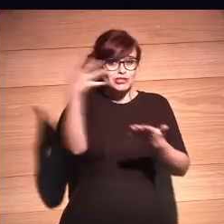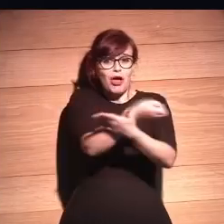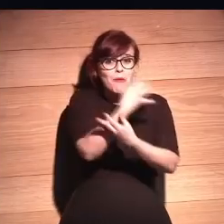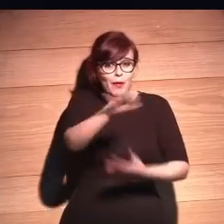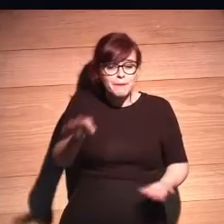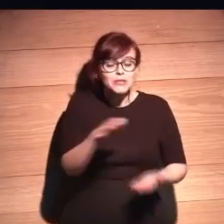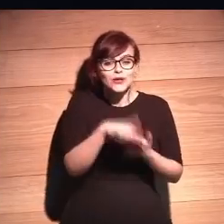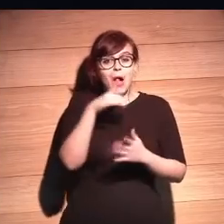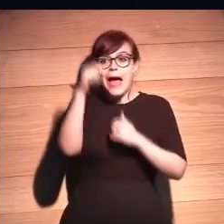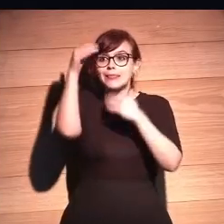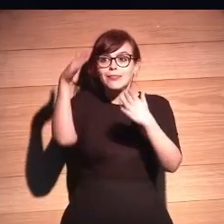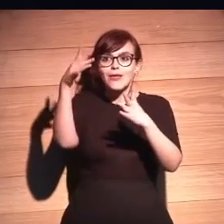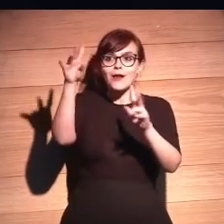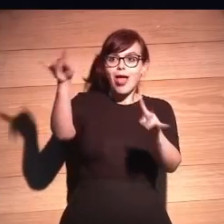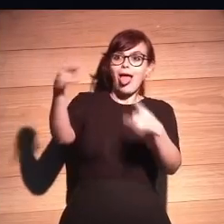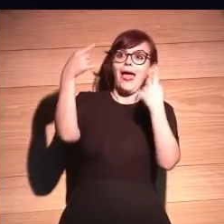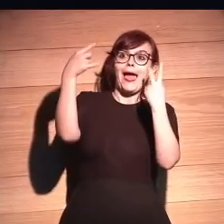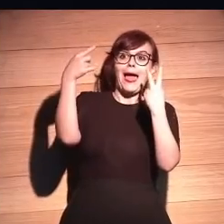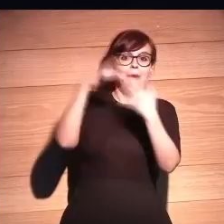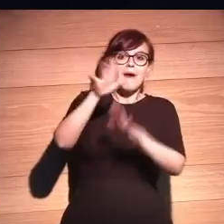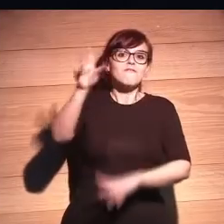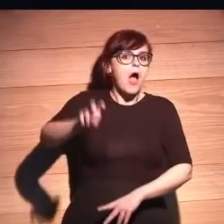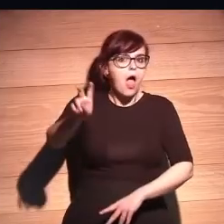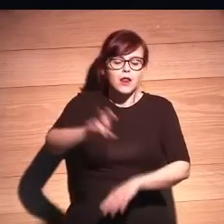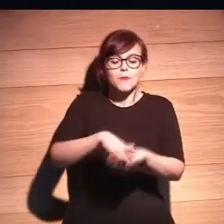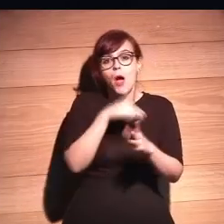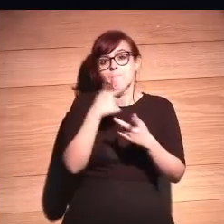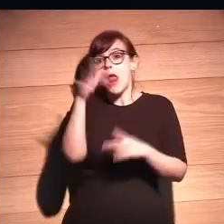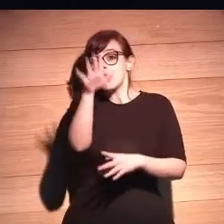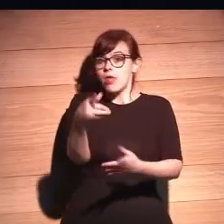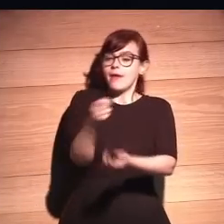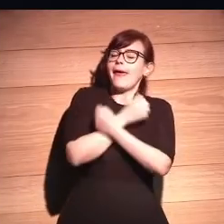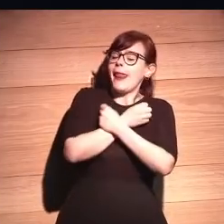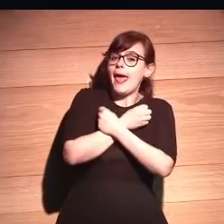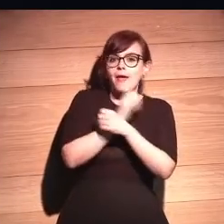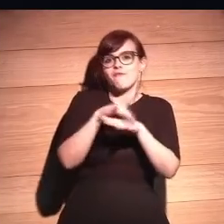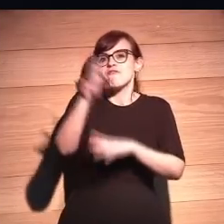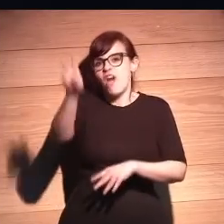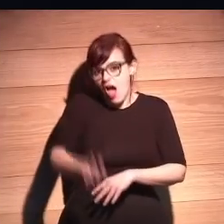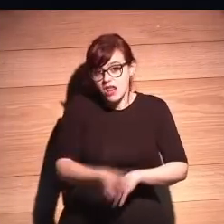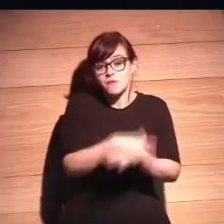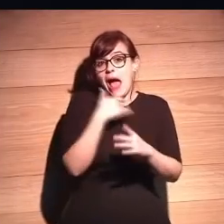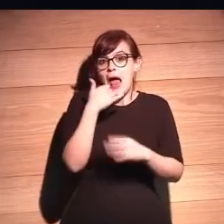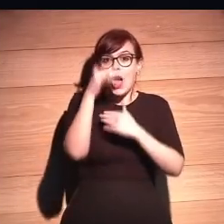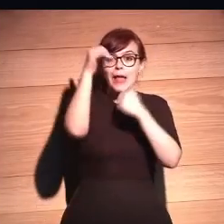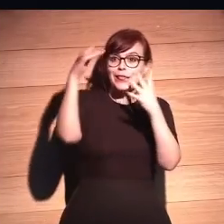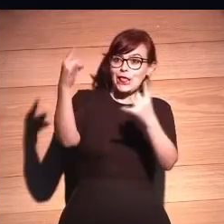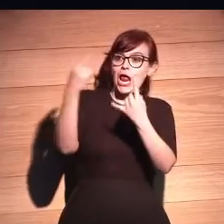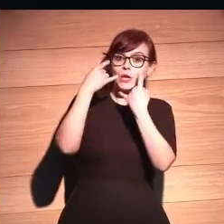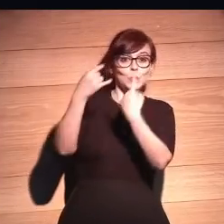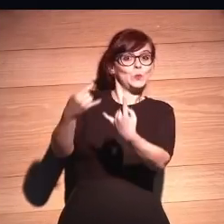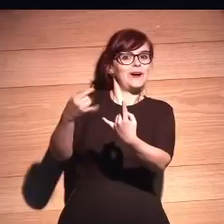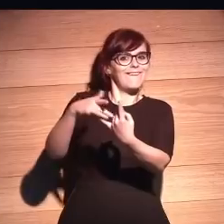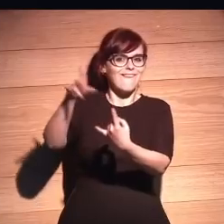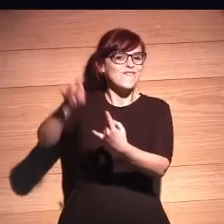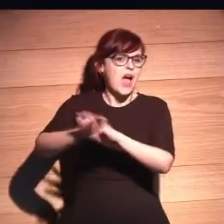Con tal de que nos hagan caso. Con tal de que parece que te quieran. Que parece que alguien te eche cuenta, ¿no? Bueno, pues no